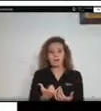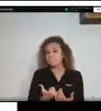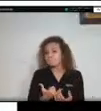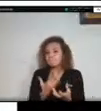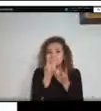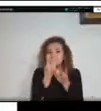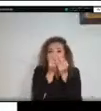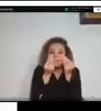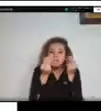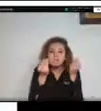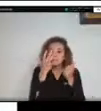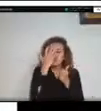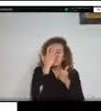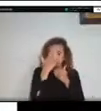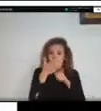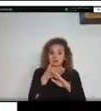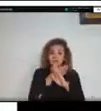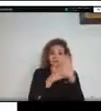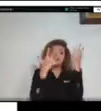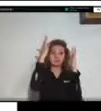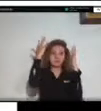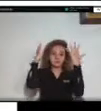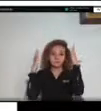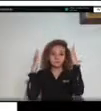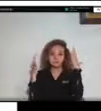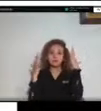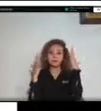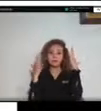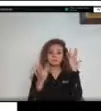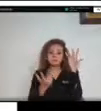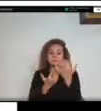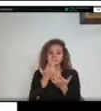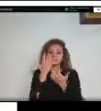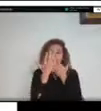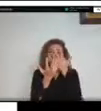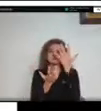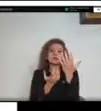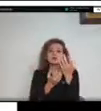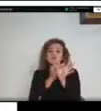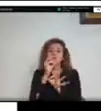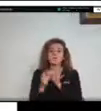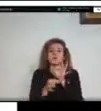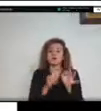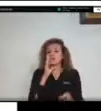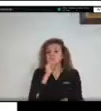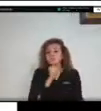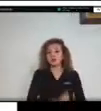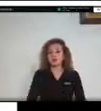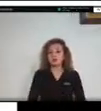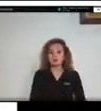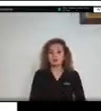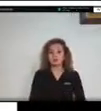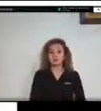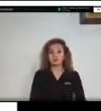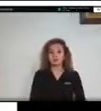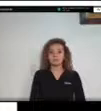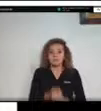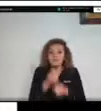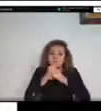que formaban los bosques no tiene que hacer un mayor esfuerzo para realizar esas vocalizaciones